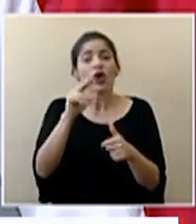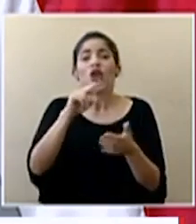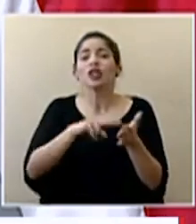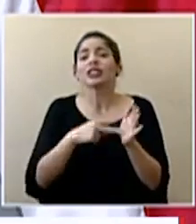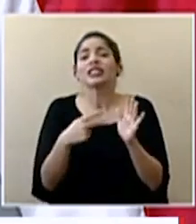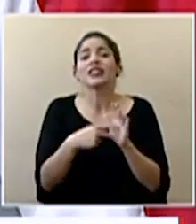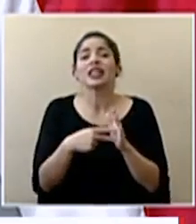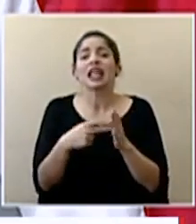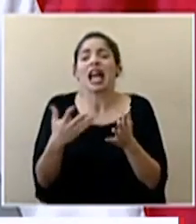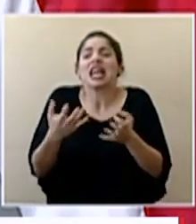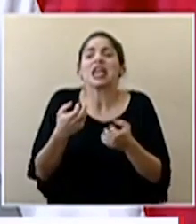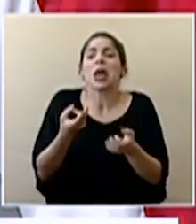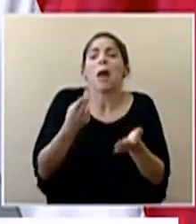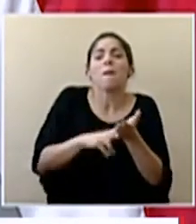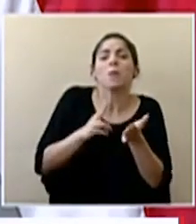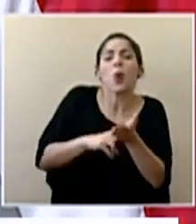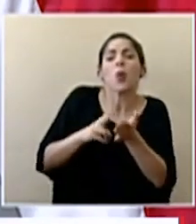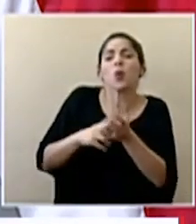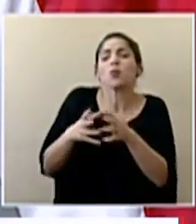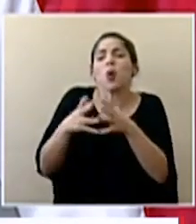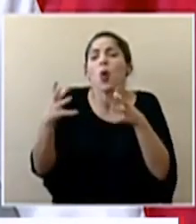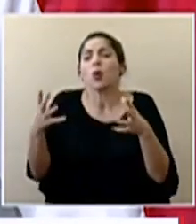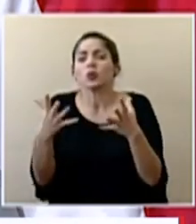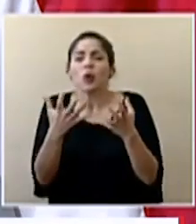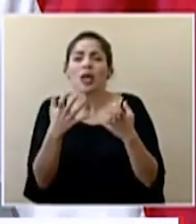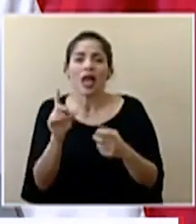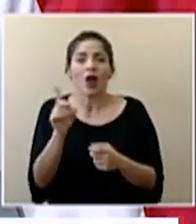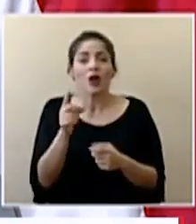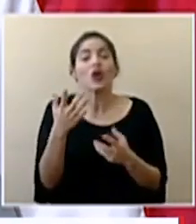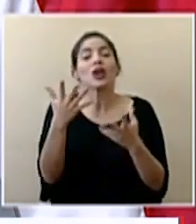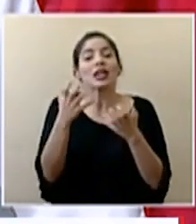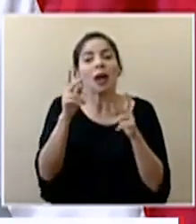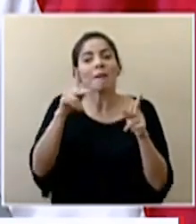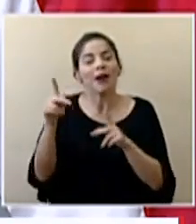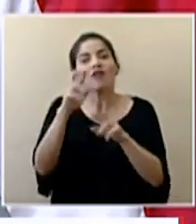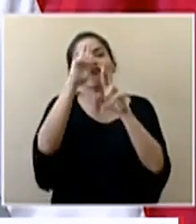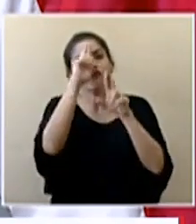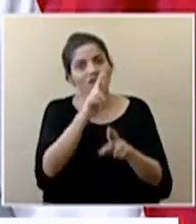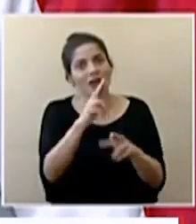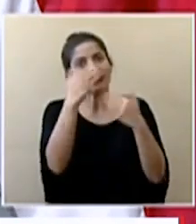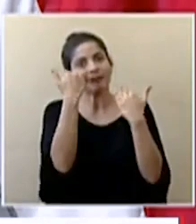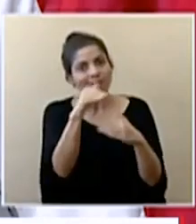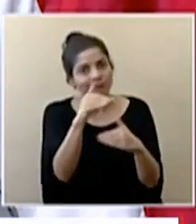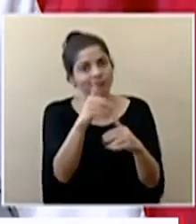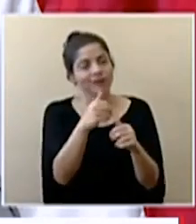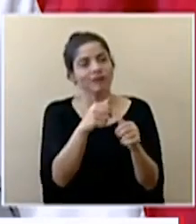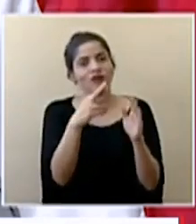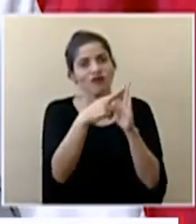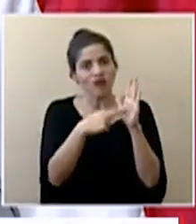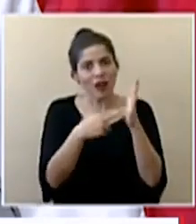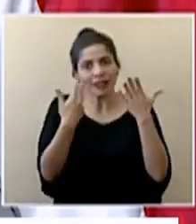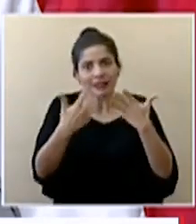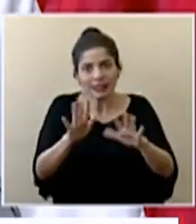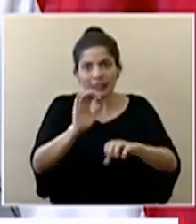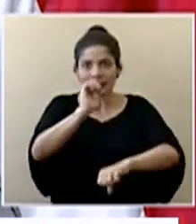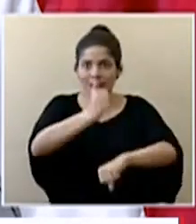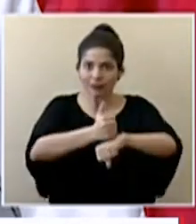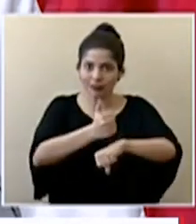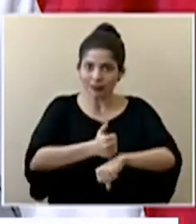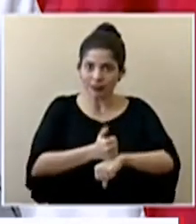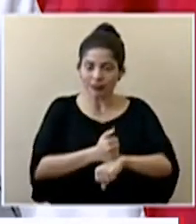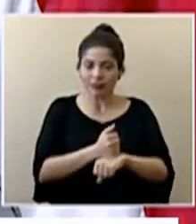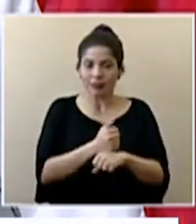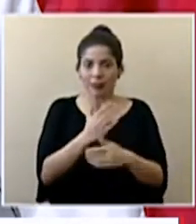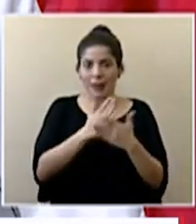no es hacer partes en cantidades importantes sino que se respete la restricción vehicular con las reglas que se han dado desde el